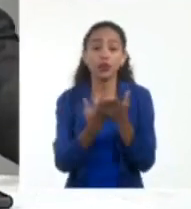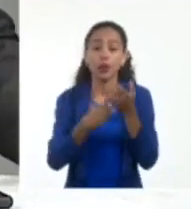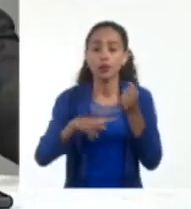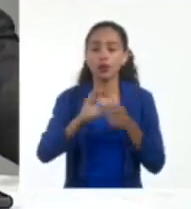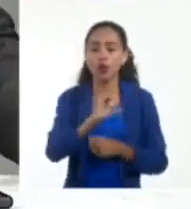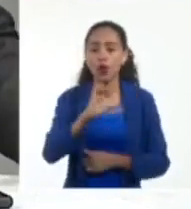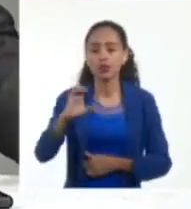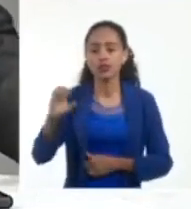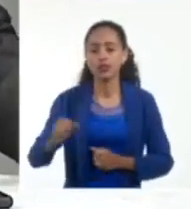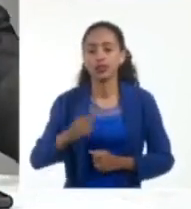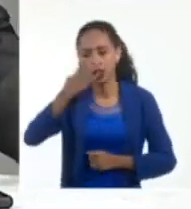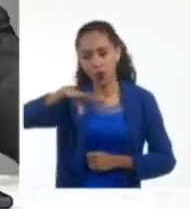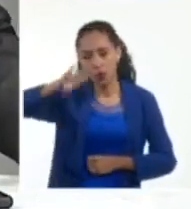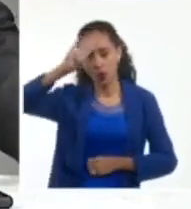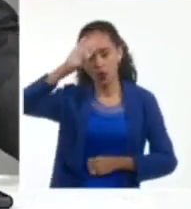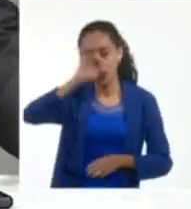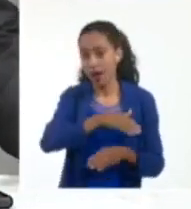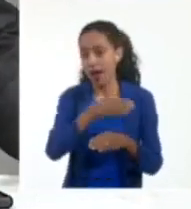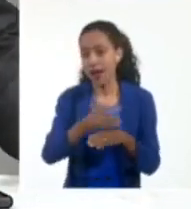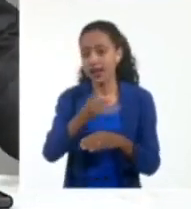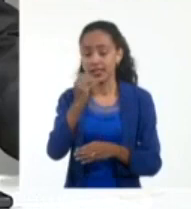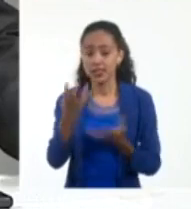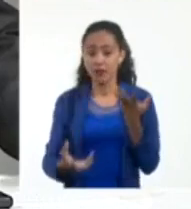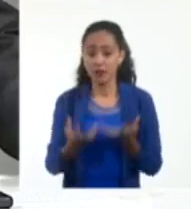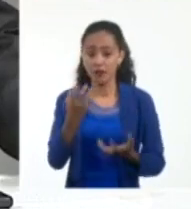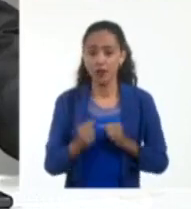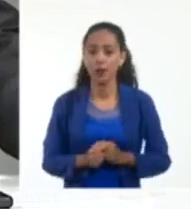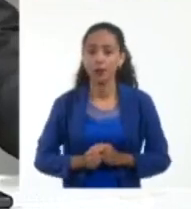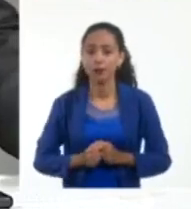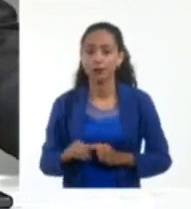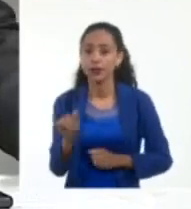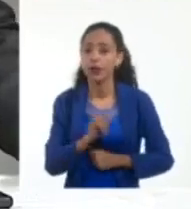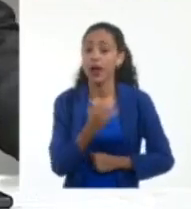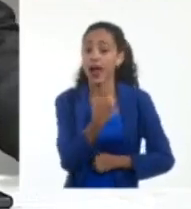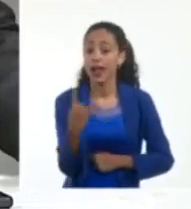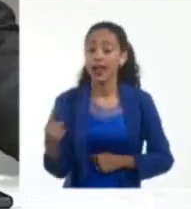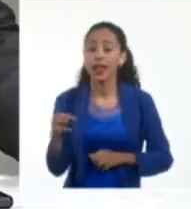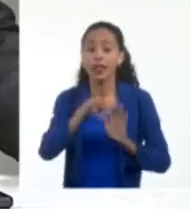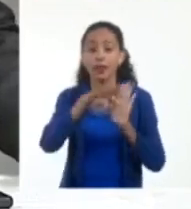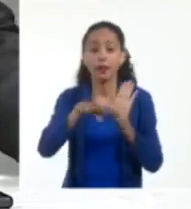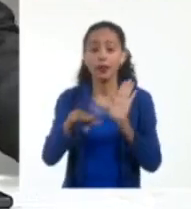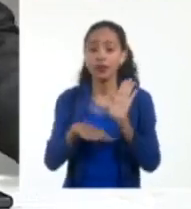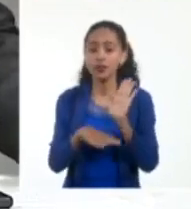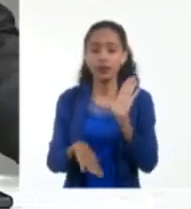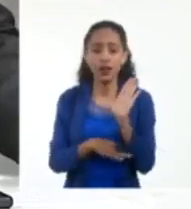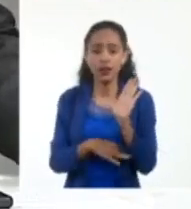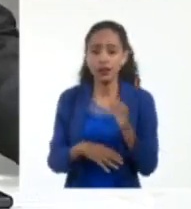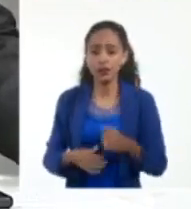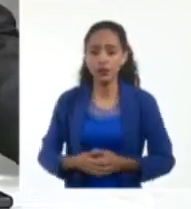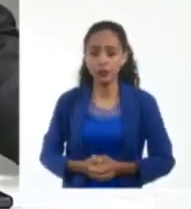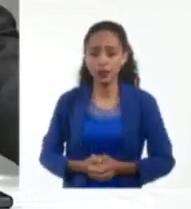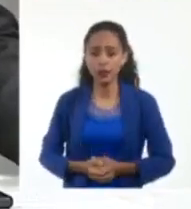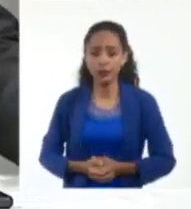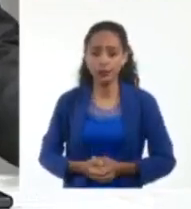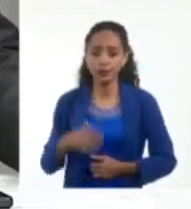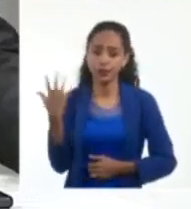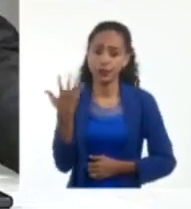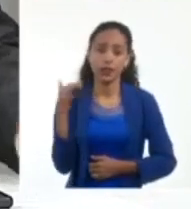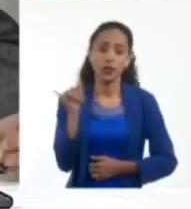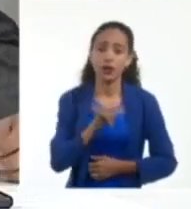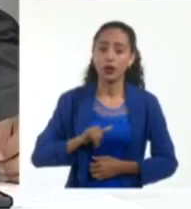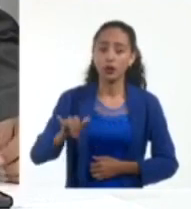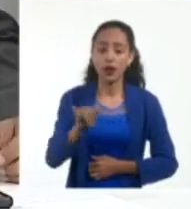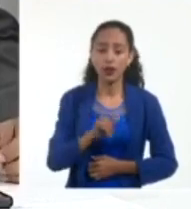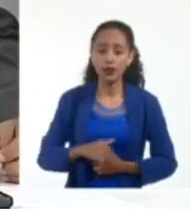occidente cubano, hasta Cienfuegos, correspondiendo cada una de estas medidas a la fase de alerta ciclónica y también se